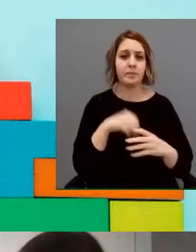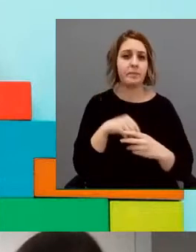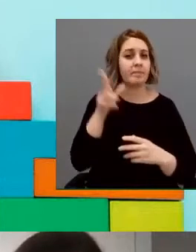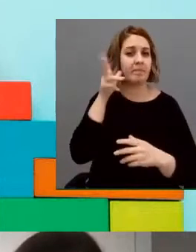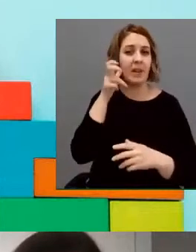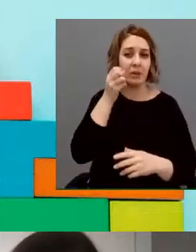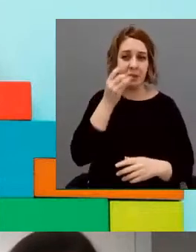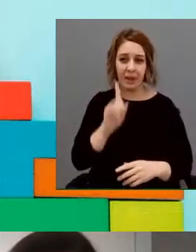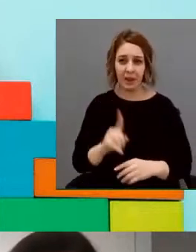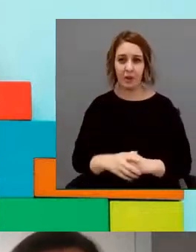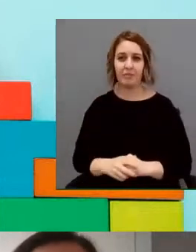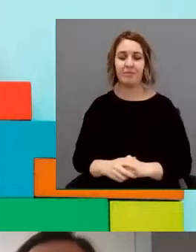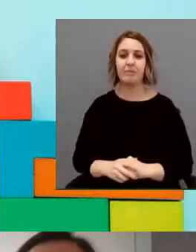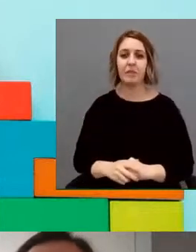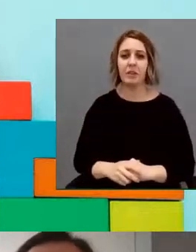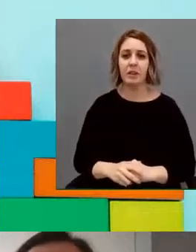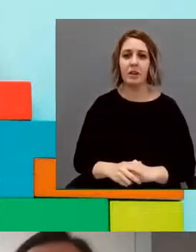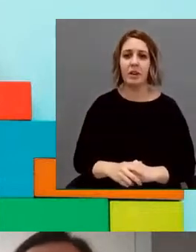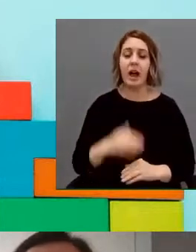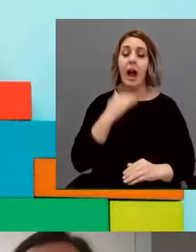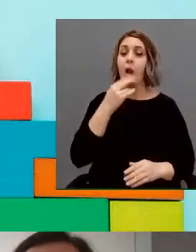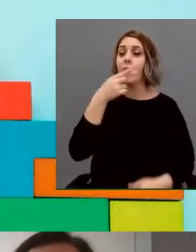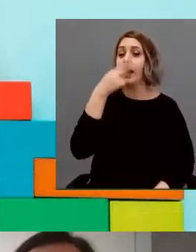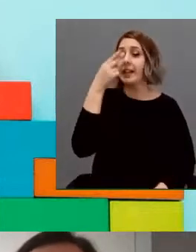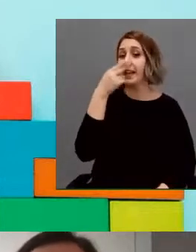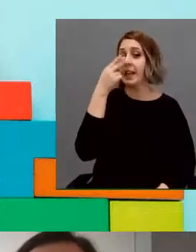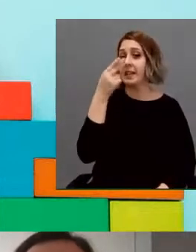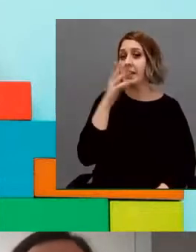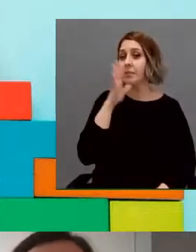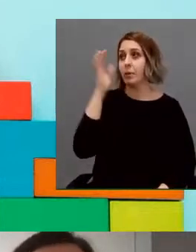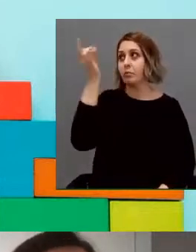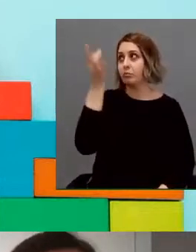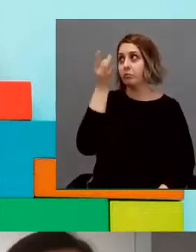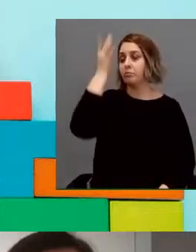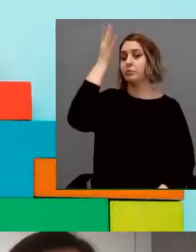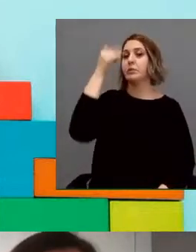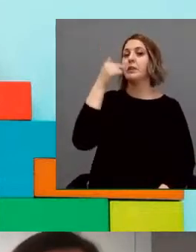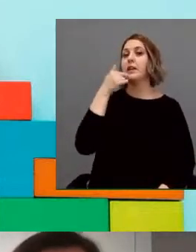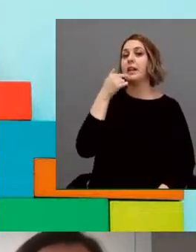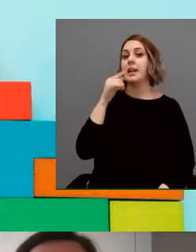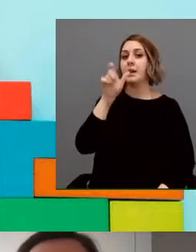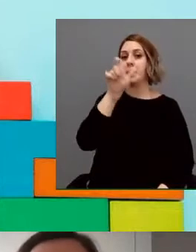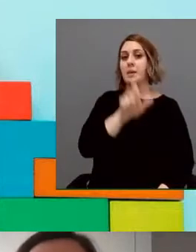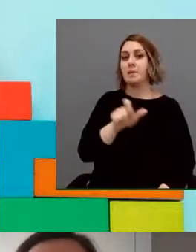y hubo una clase muy interesante que surgió a raíz de un alumno que trajo...